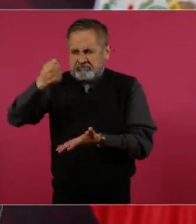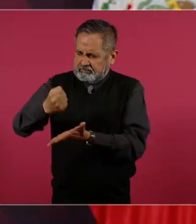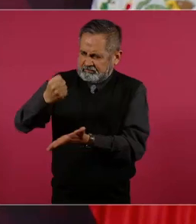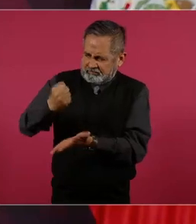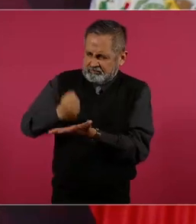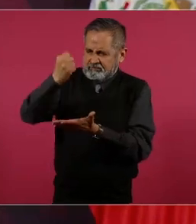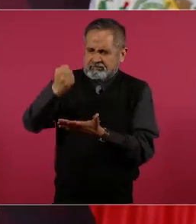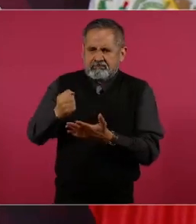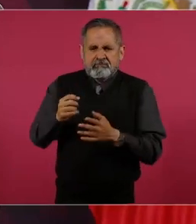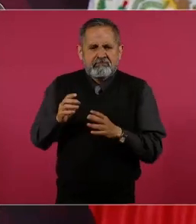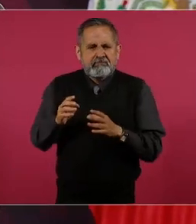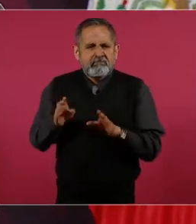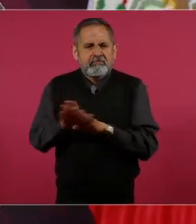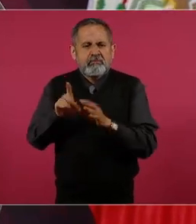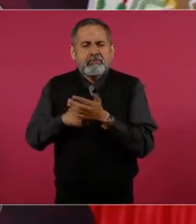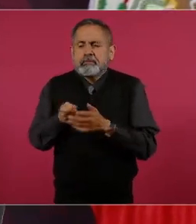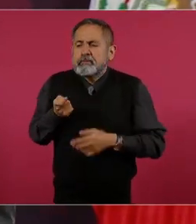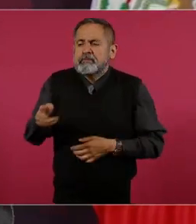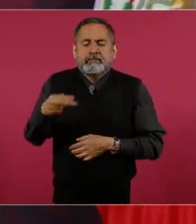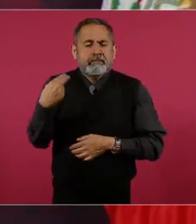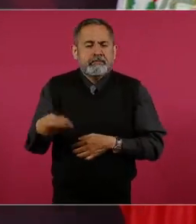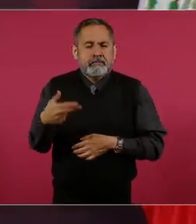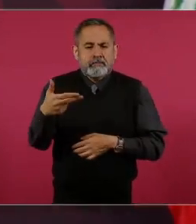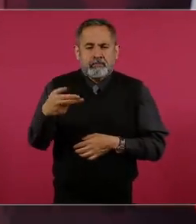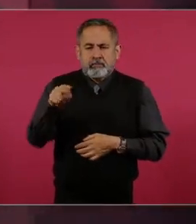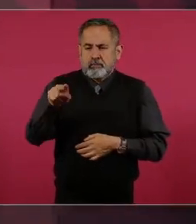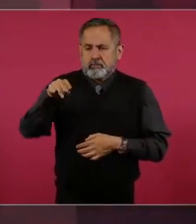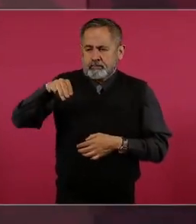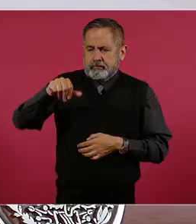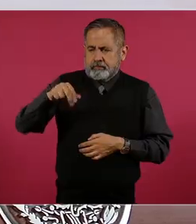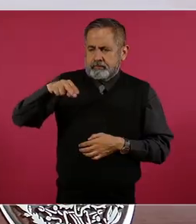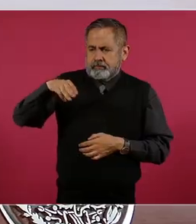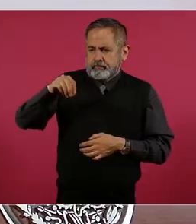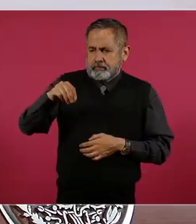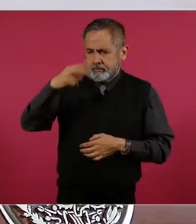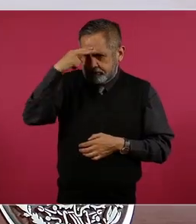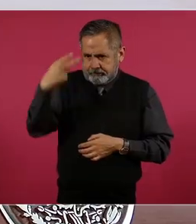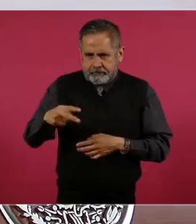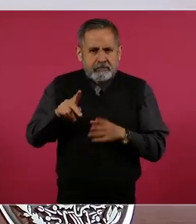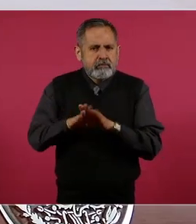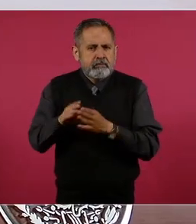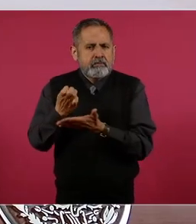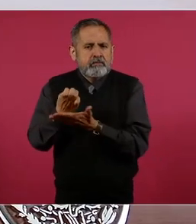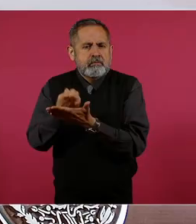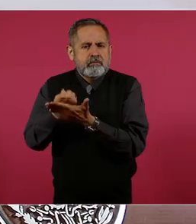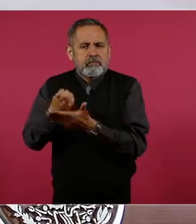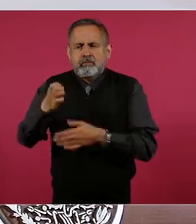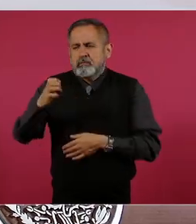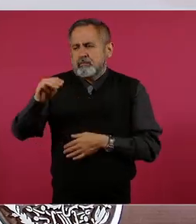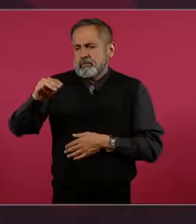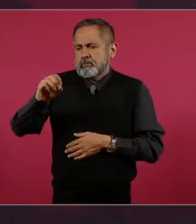es lo que llamamos humanismo mexicano o economía moral,